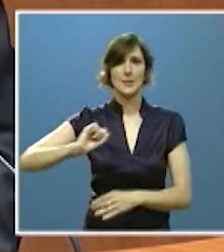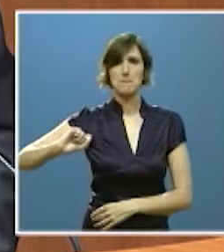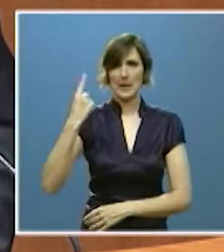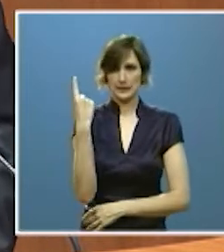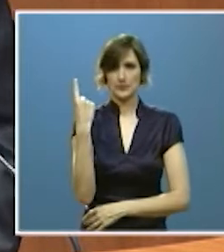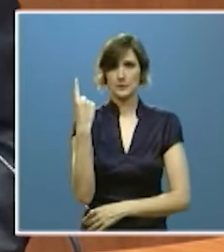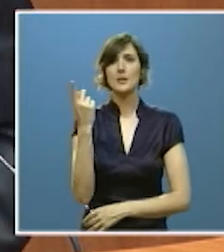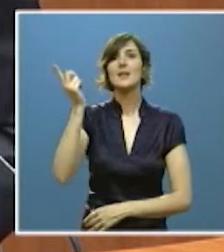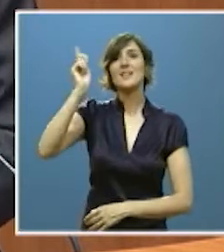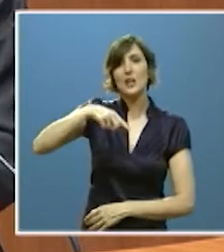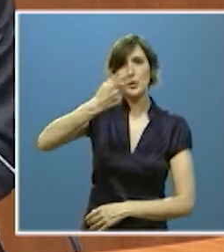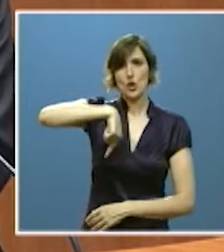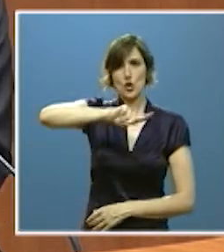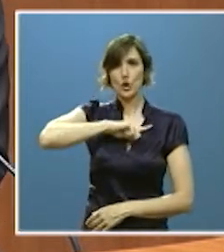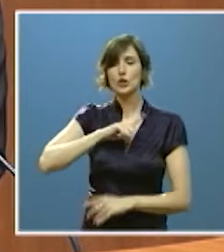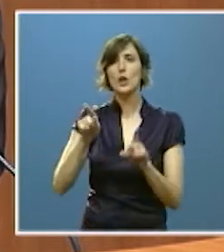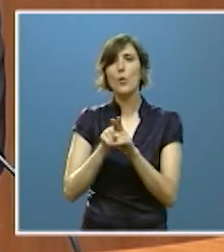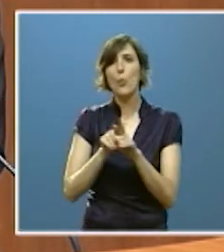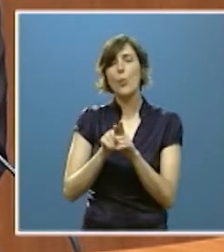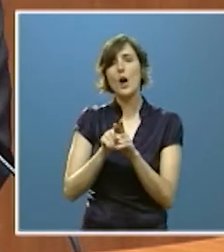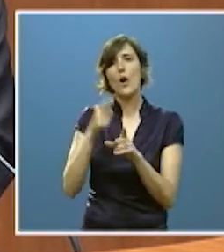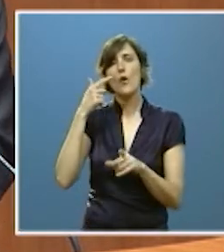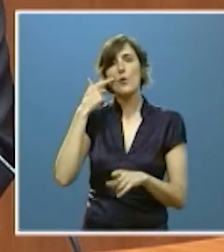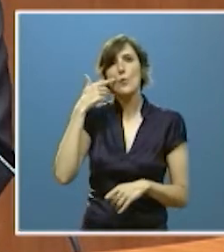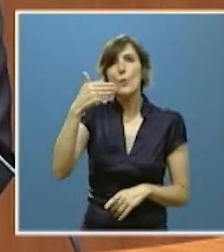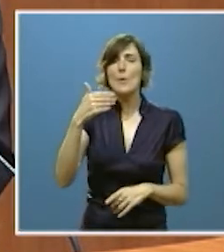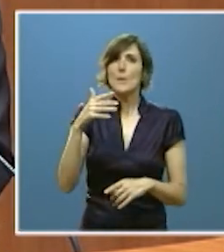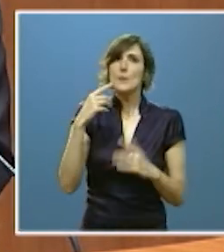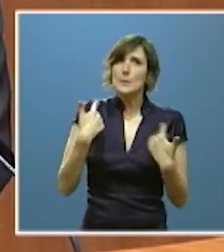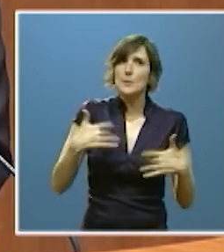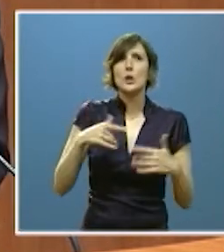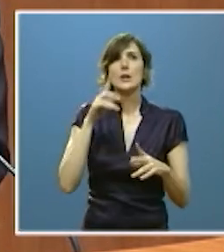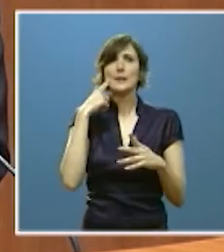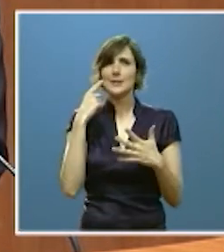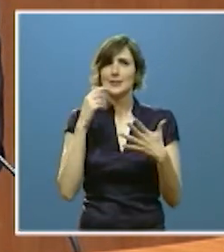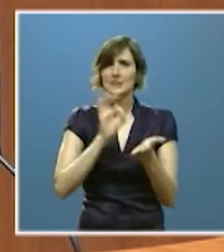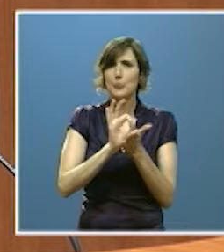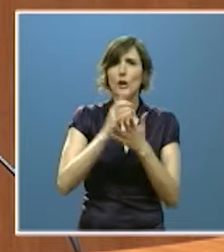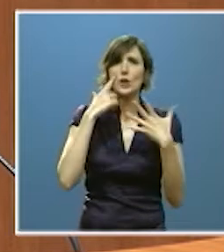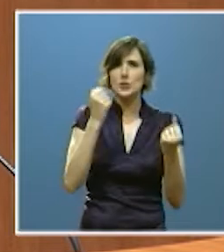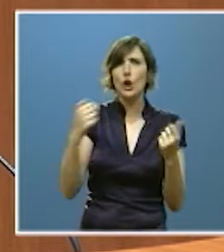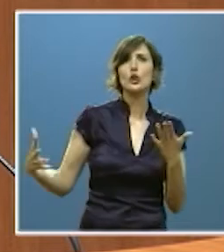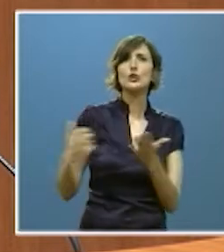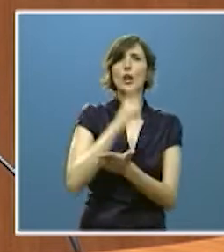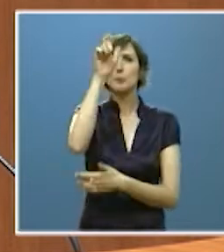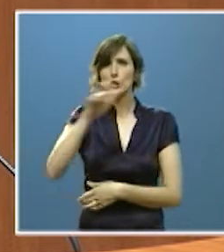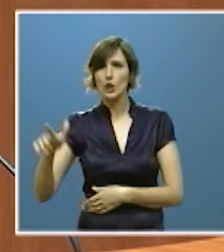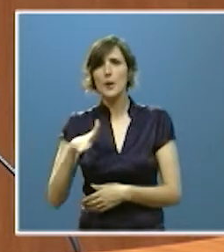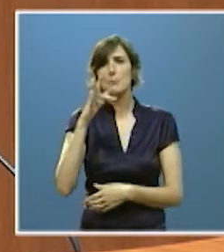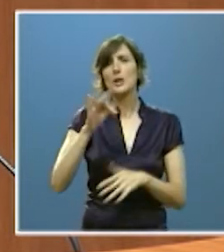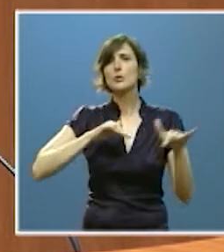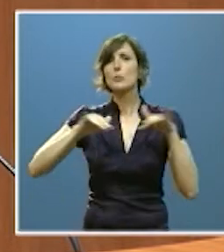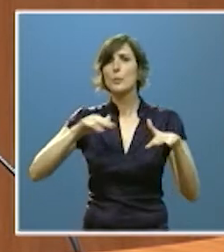de las altas expectativas y de las legítimas reivindicaciones que sobre el mismo tienen todos los ciudadanos y los distintos